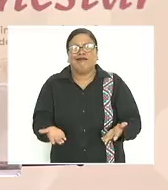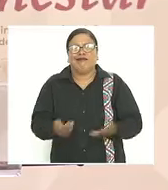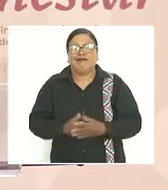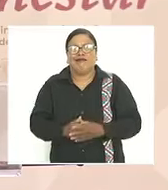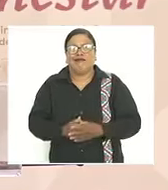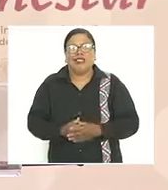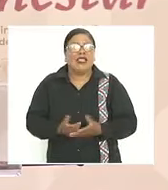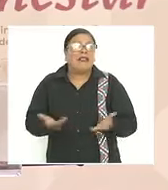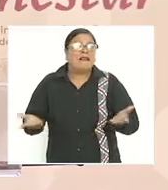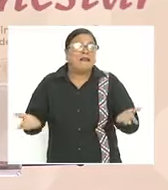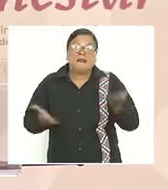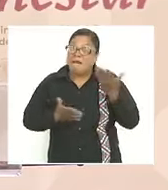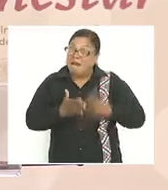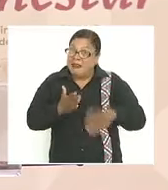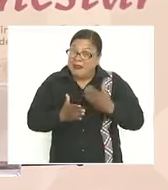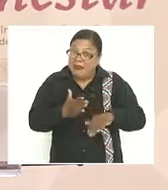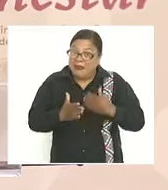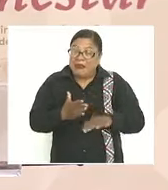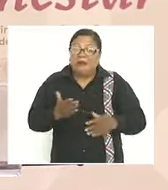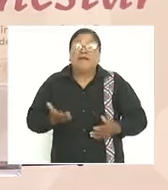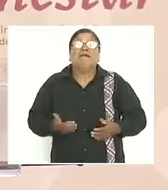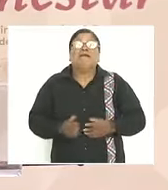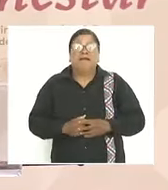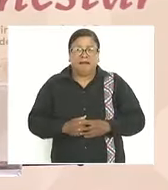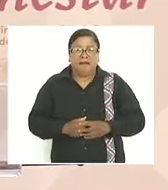nos falta porque como hablaba